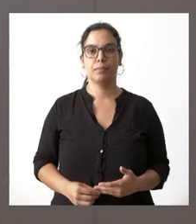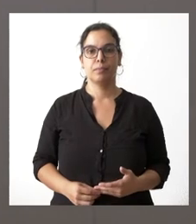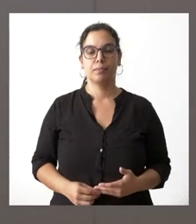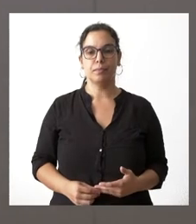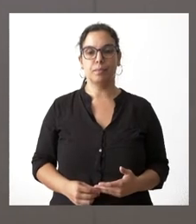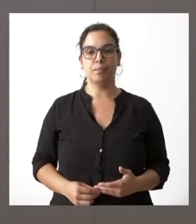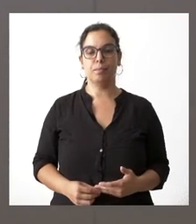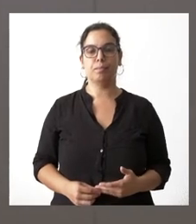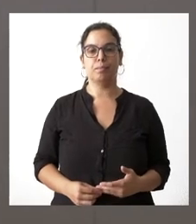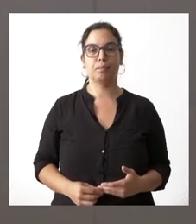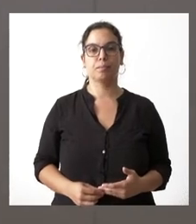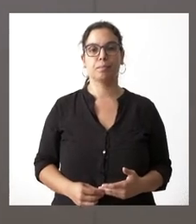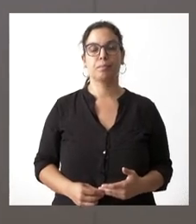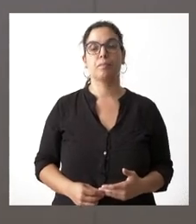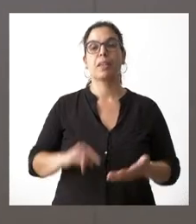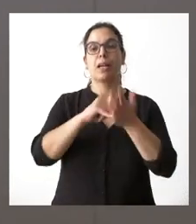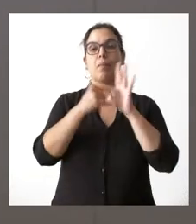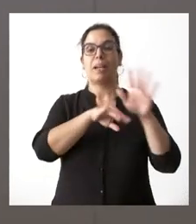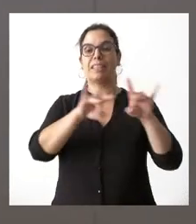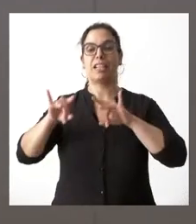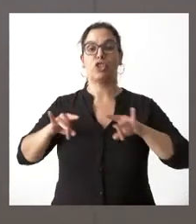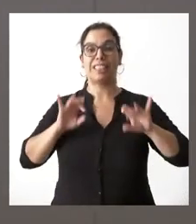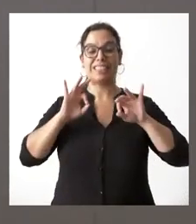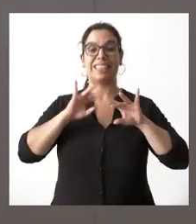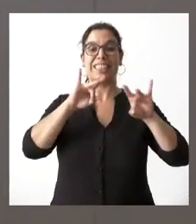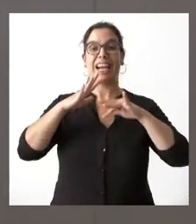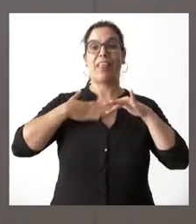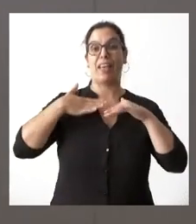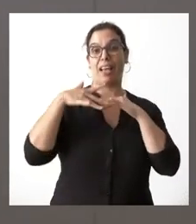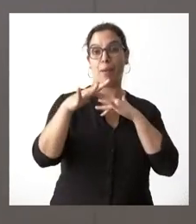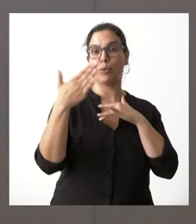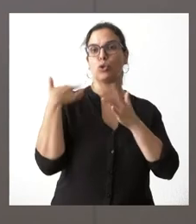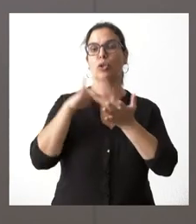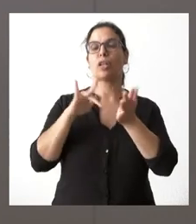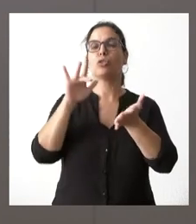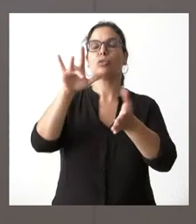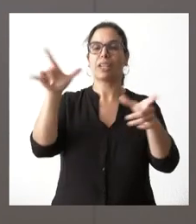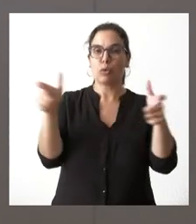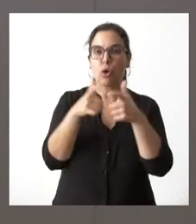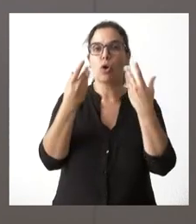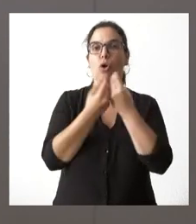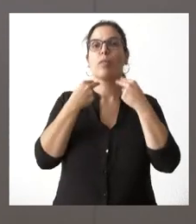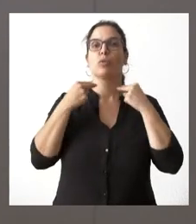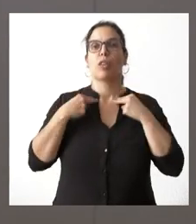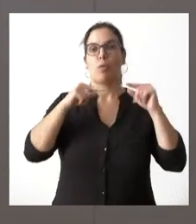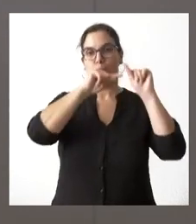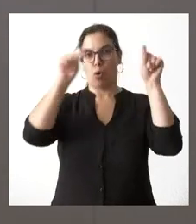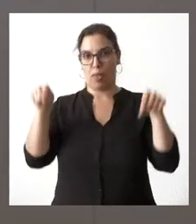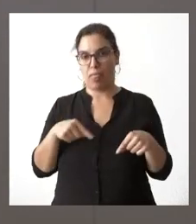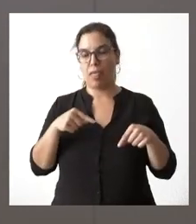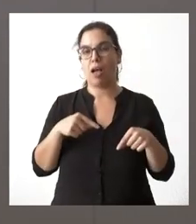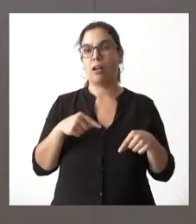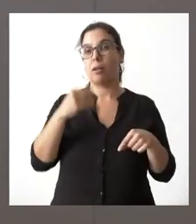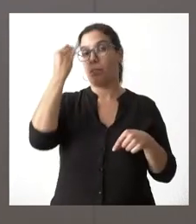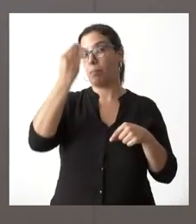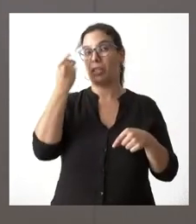Pues tres cuestiones el plan territorial de tierra de campos lo que hicimos el otro día fue una reunión con las diputaciones provinciales estuvieron yo creo que casi